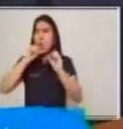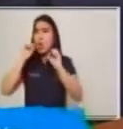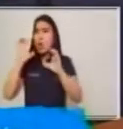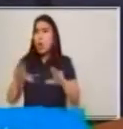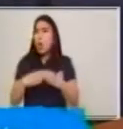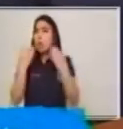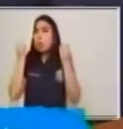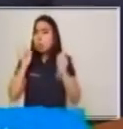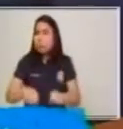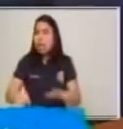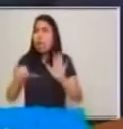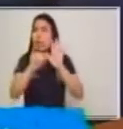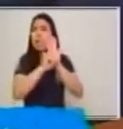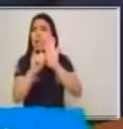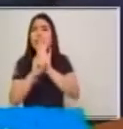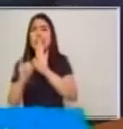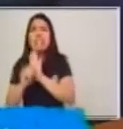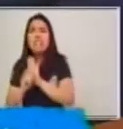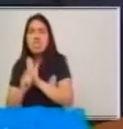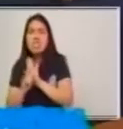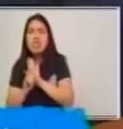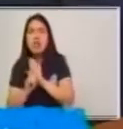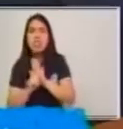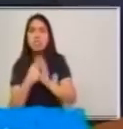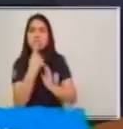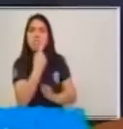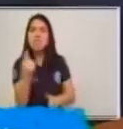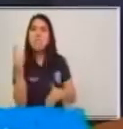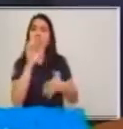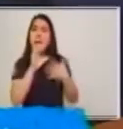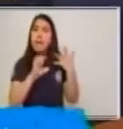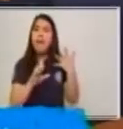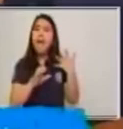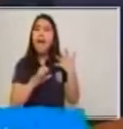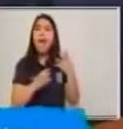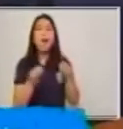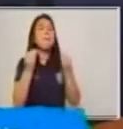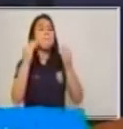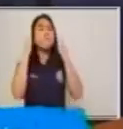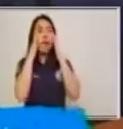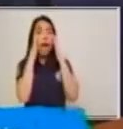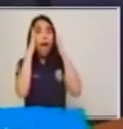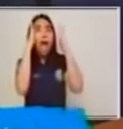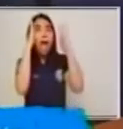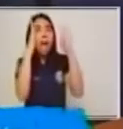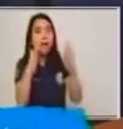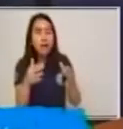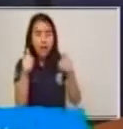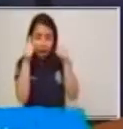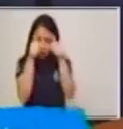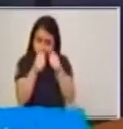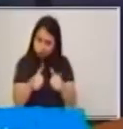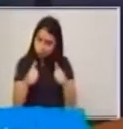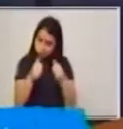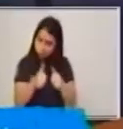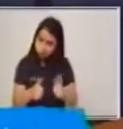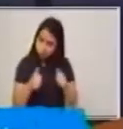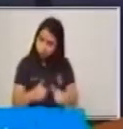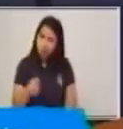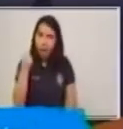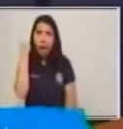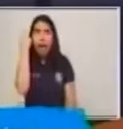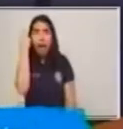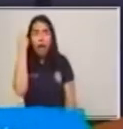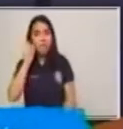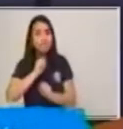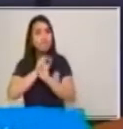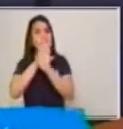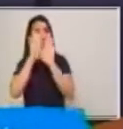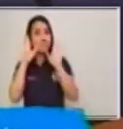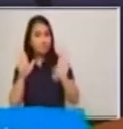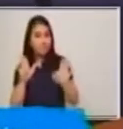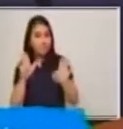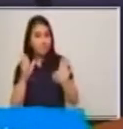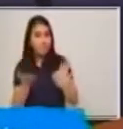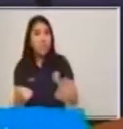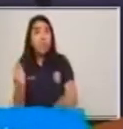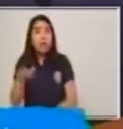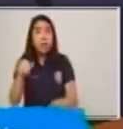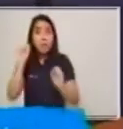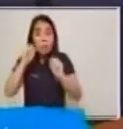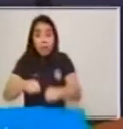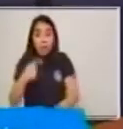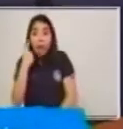analizando y luego ya respondiendo de cómo encontramos e identificando. Para que ustedes sigan